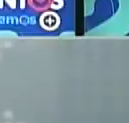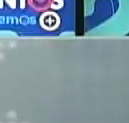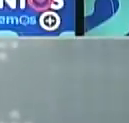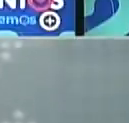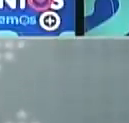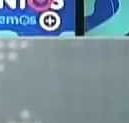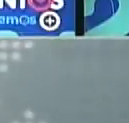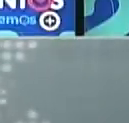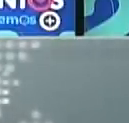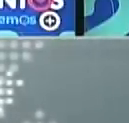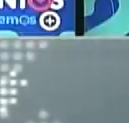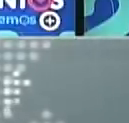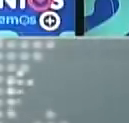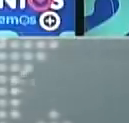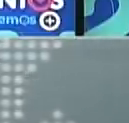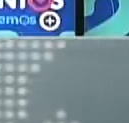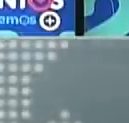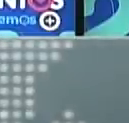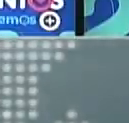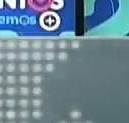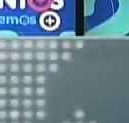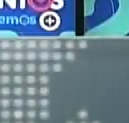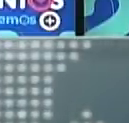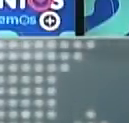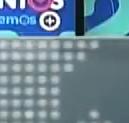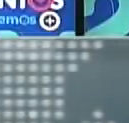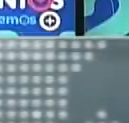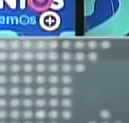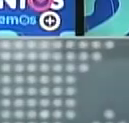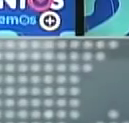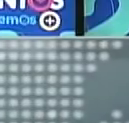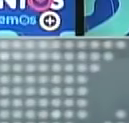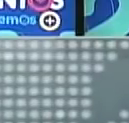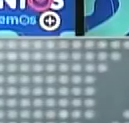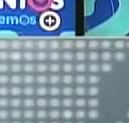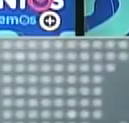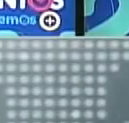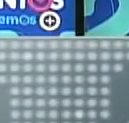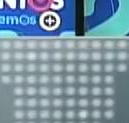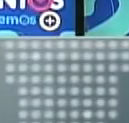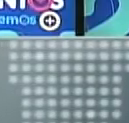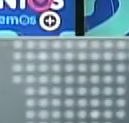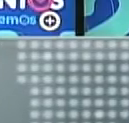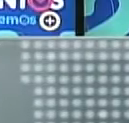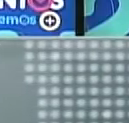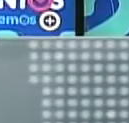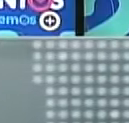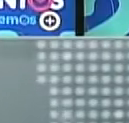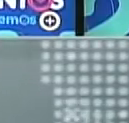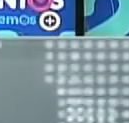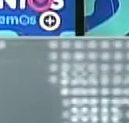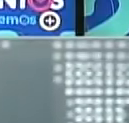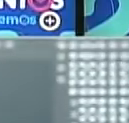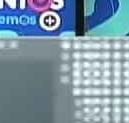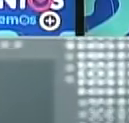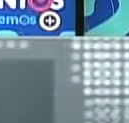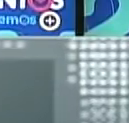Estamos hoy precisamente instalando